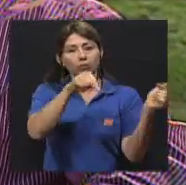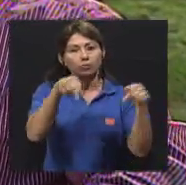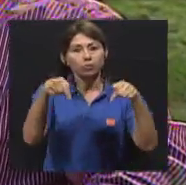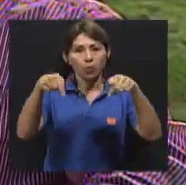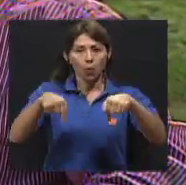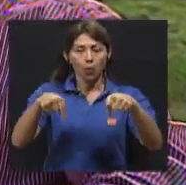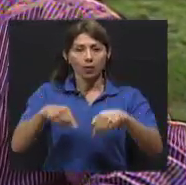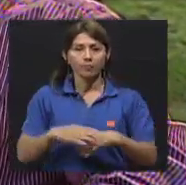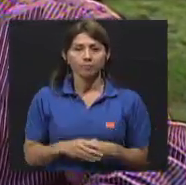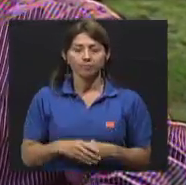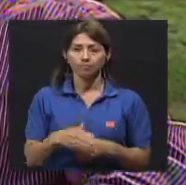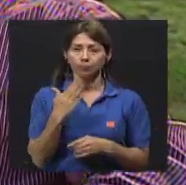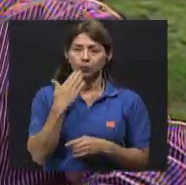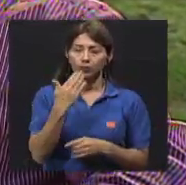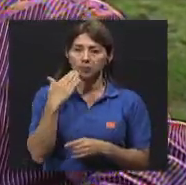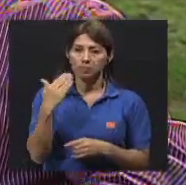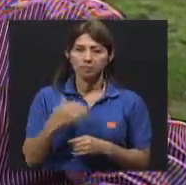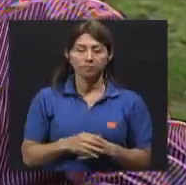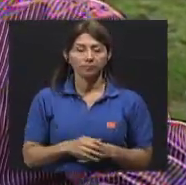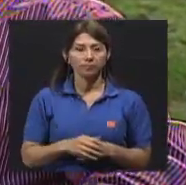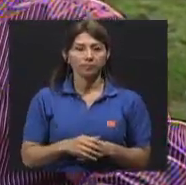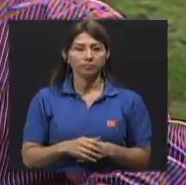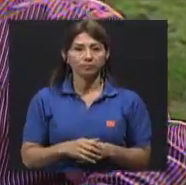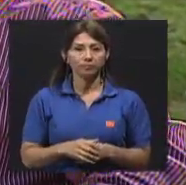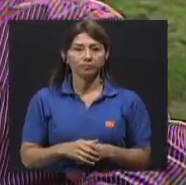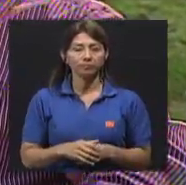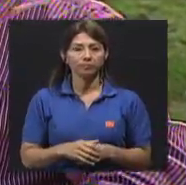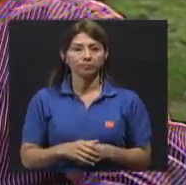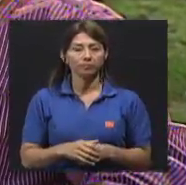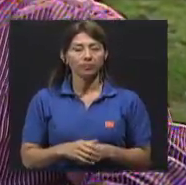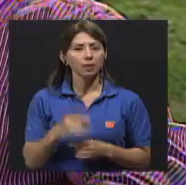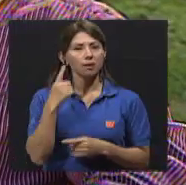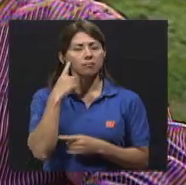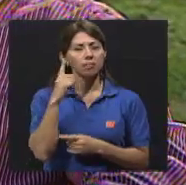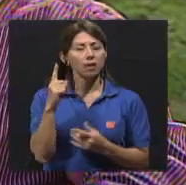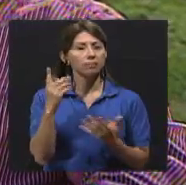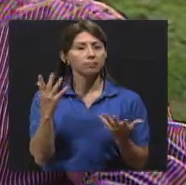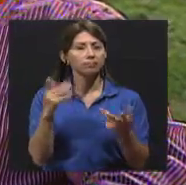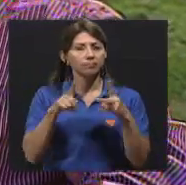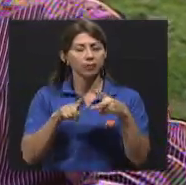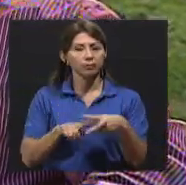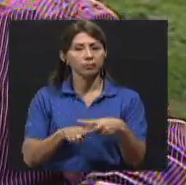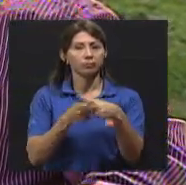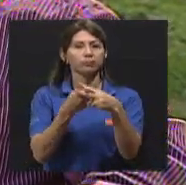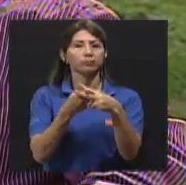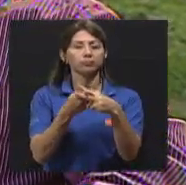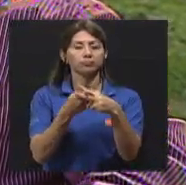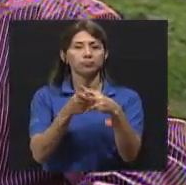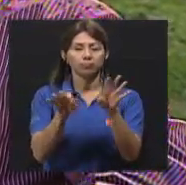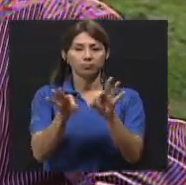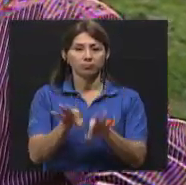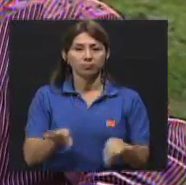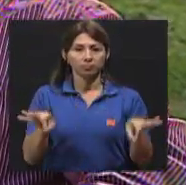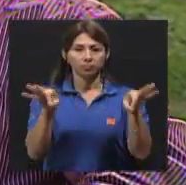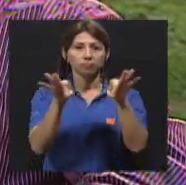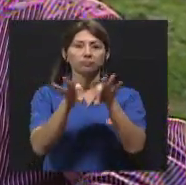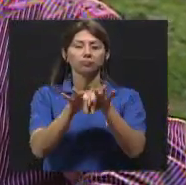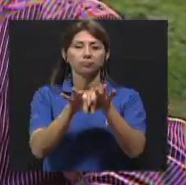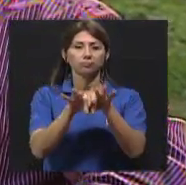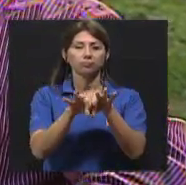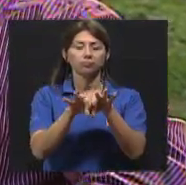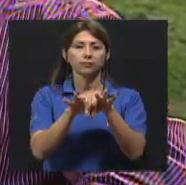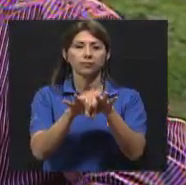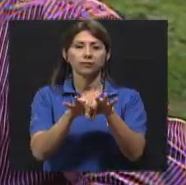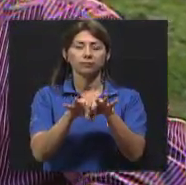acompañarnos al día de hoy. Muchas gracias. Muchas gracias. Tal vez para iniciar sería importante